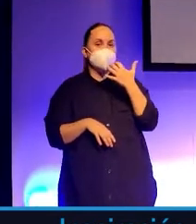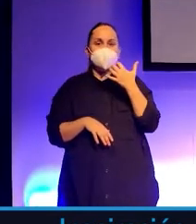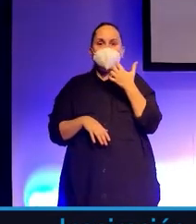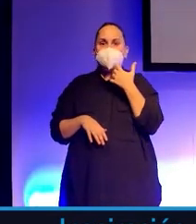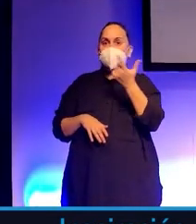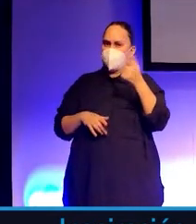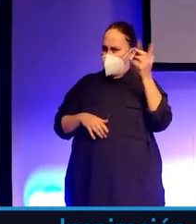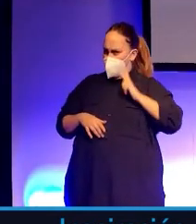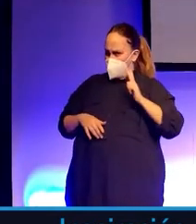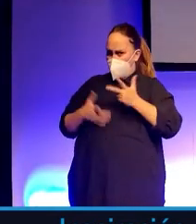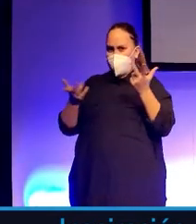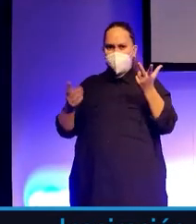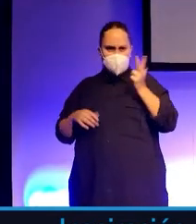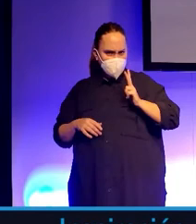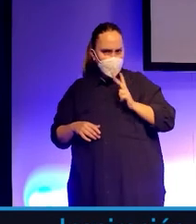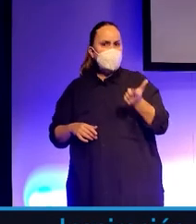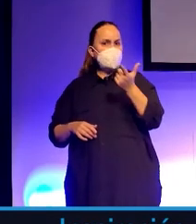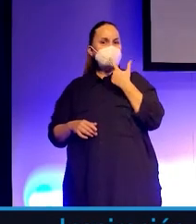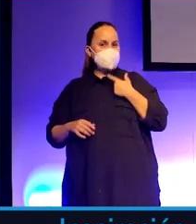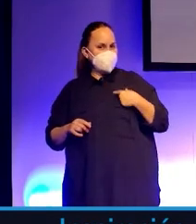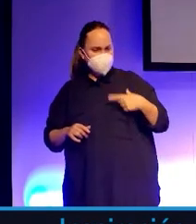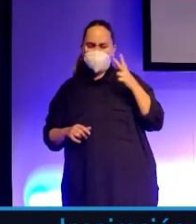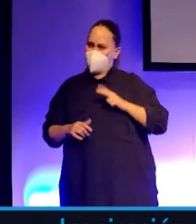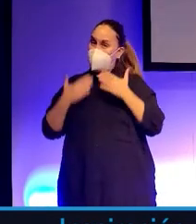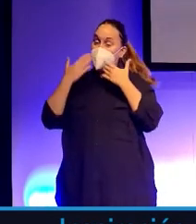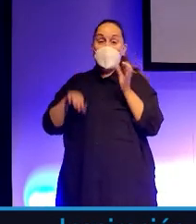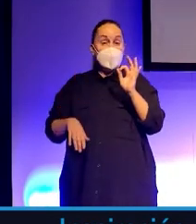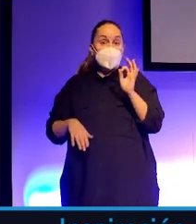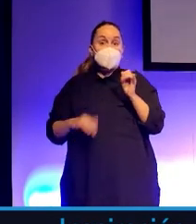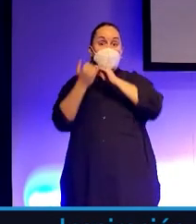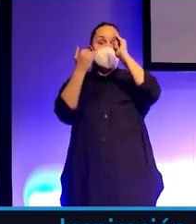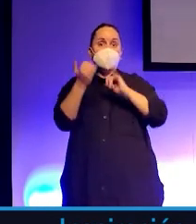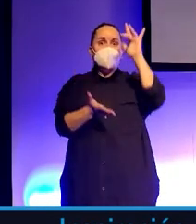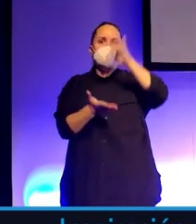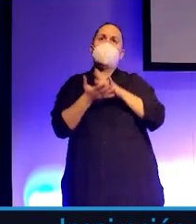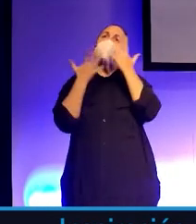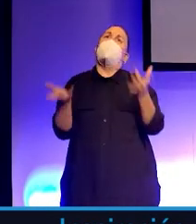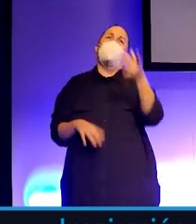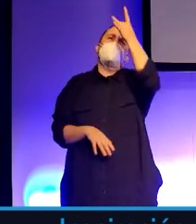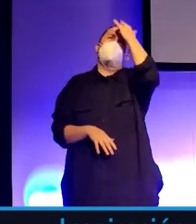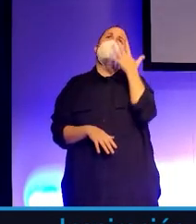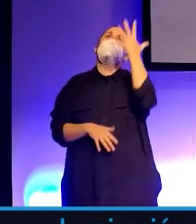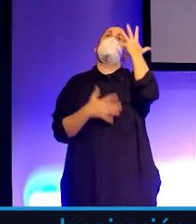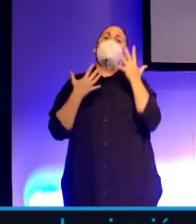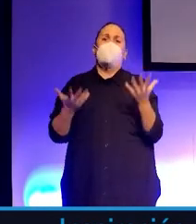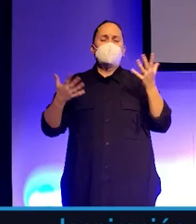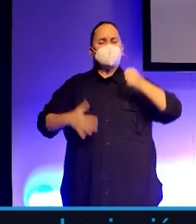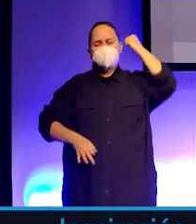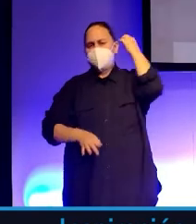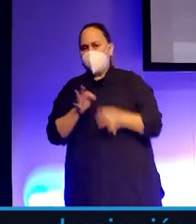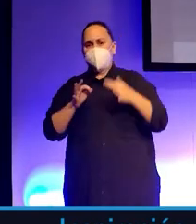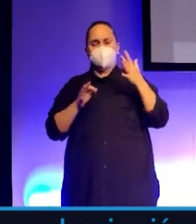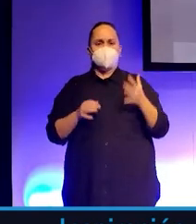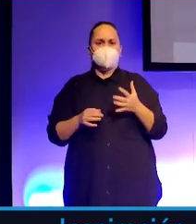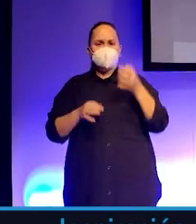¿Qué educados que son todos, me encanta, gracias. Pero sí, verdad, cuando viene una crisis todos decimos, oh no, qué mala suerte.